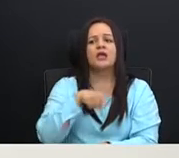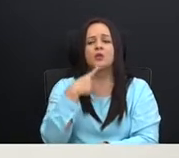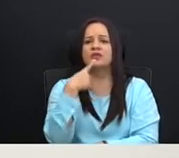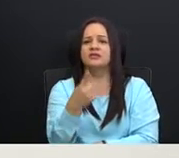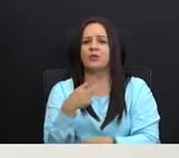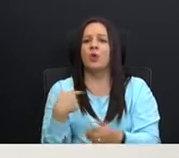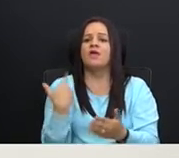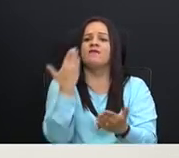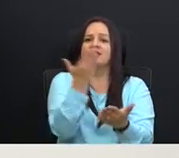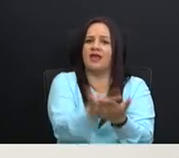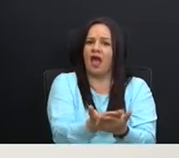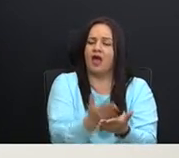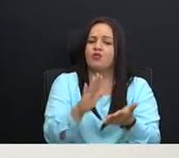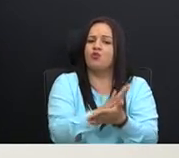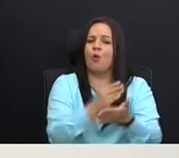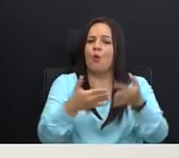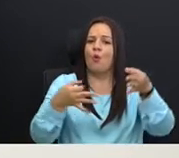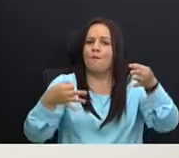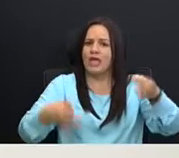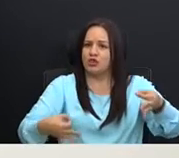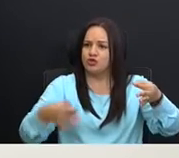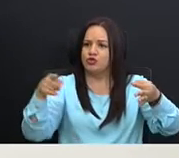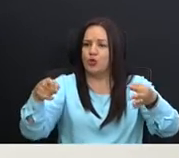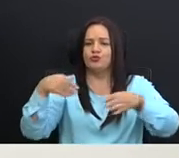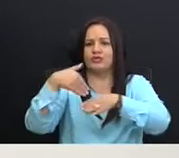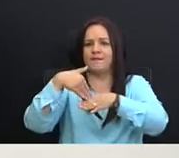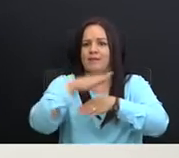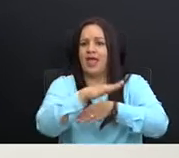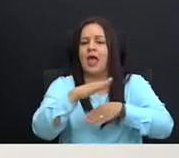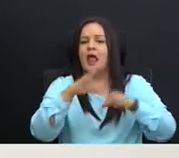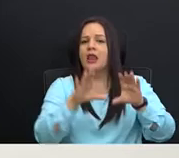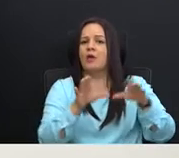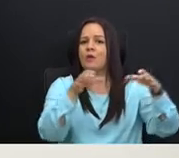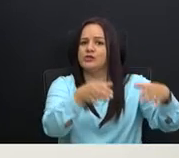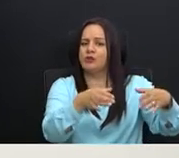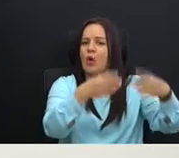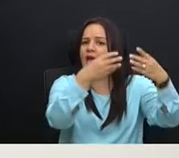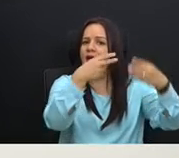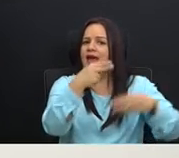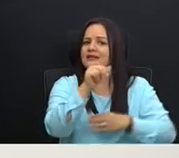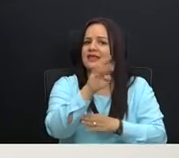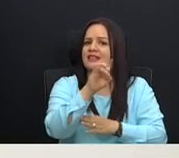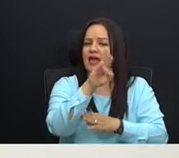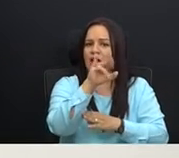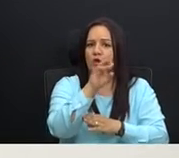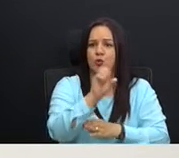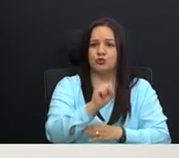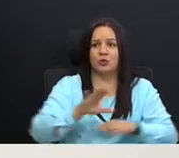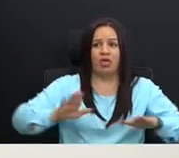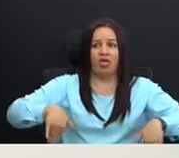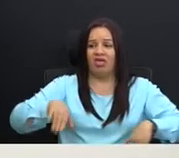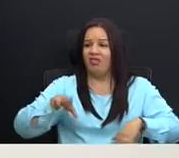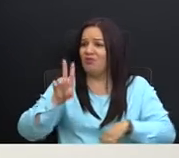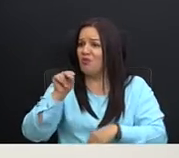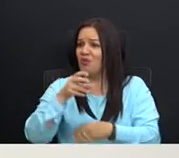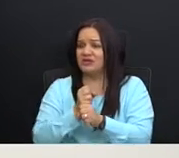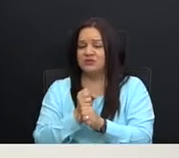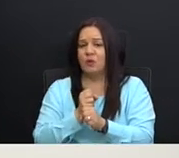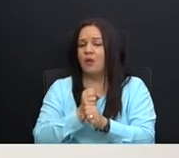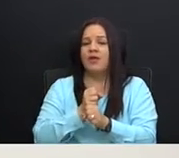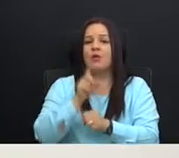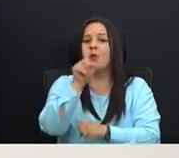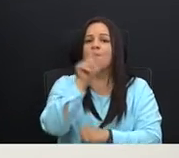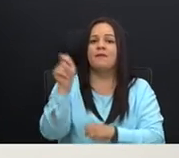un documento de parte suya, a la comisión de hacendarios, que tampoco lo hizo, y un mes después, está firmando,